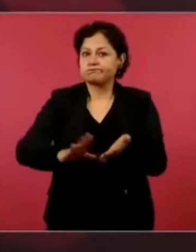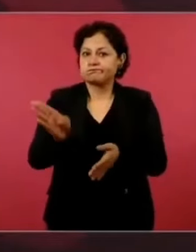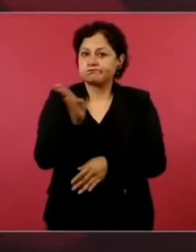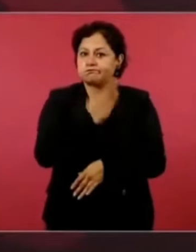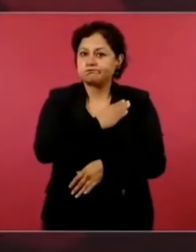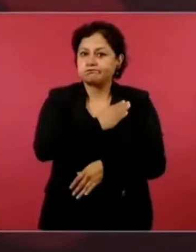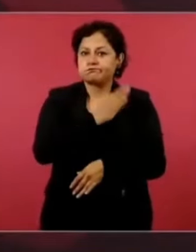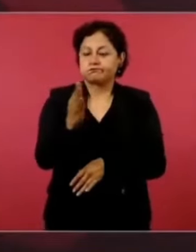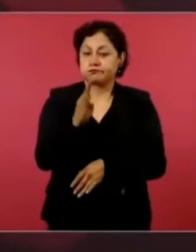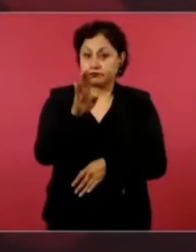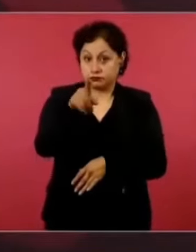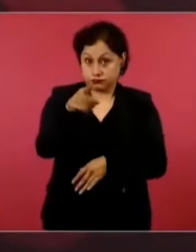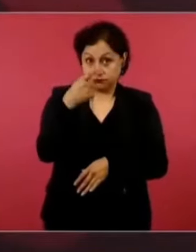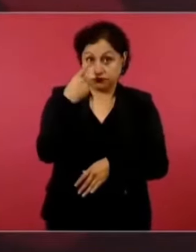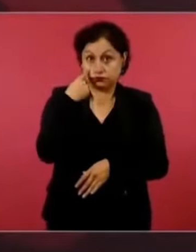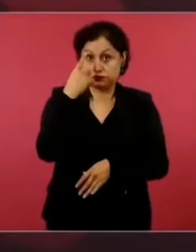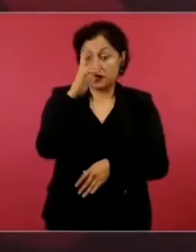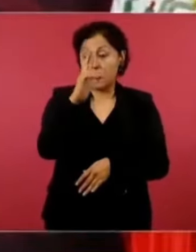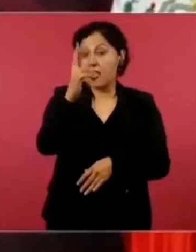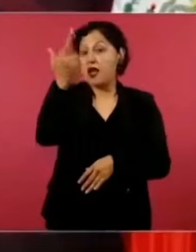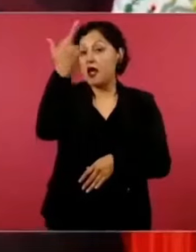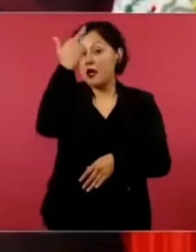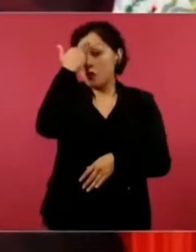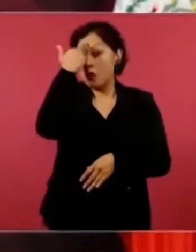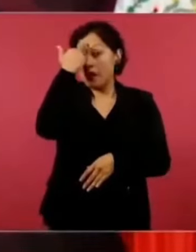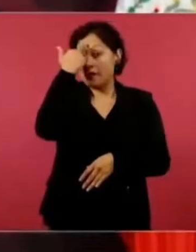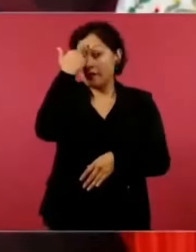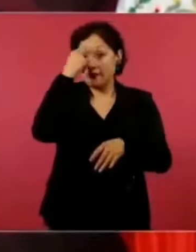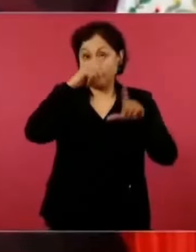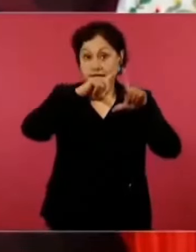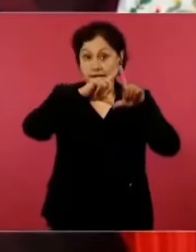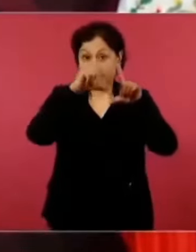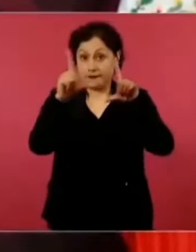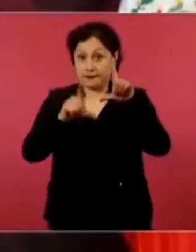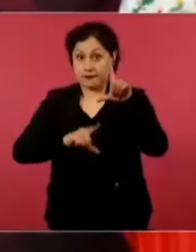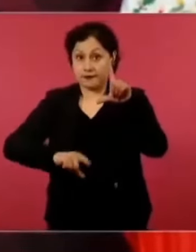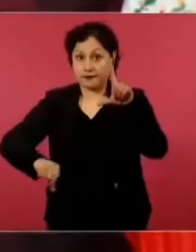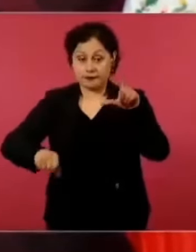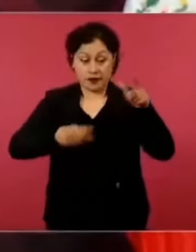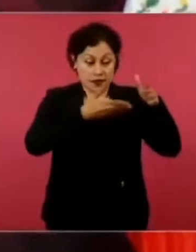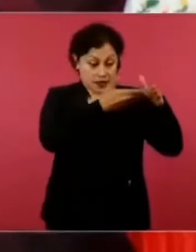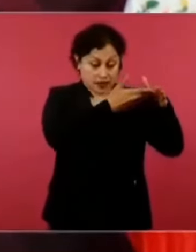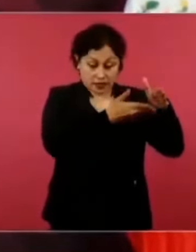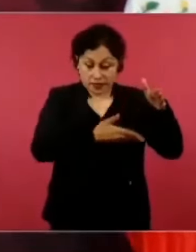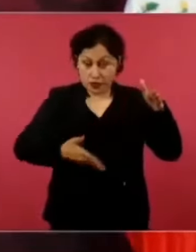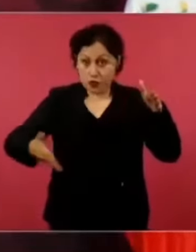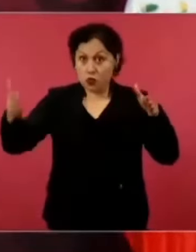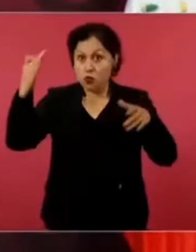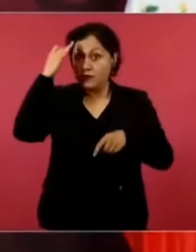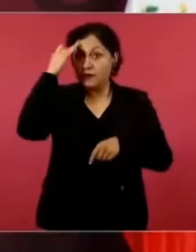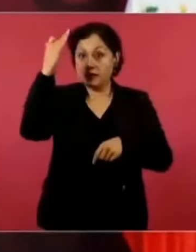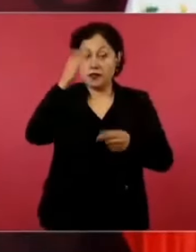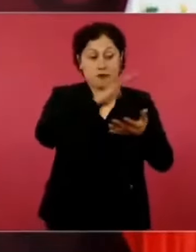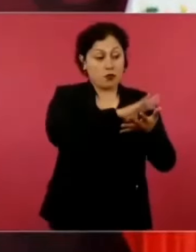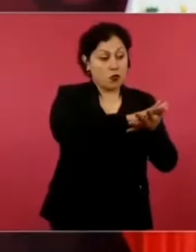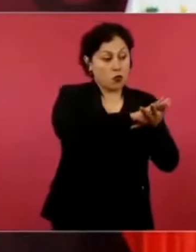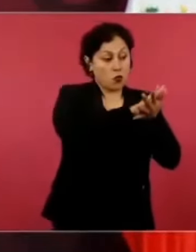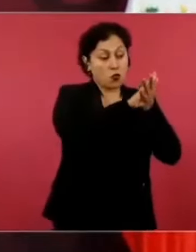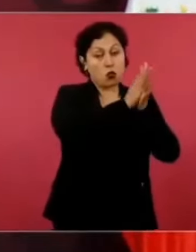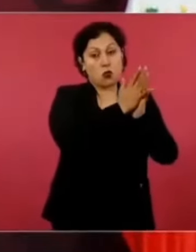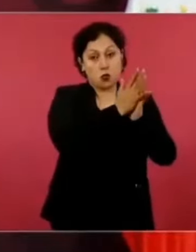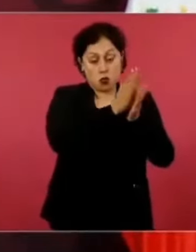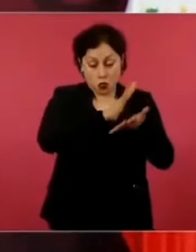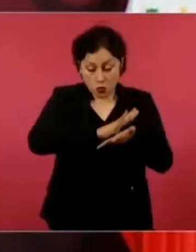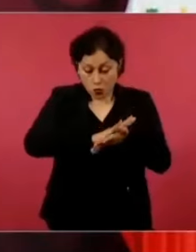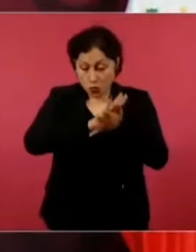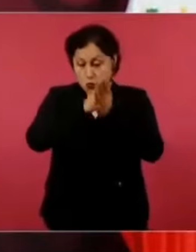se hicieron con los periodistas, en la